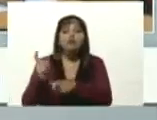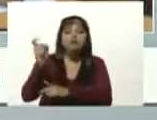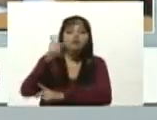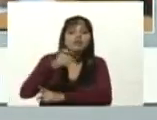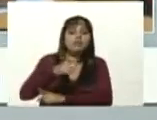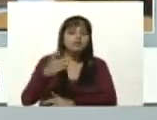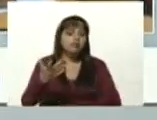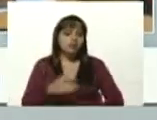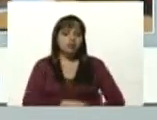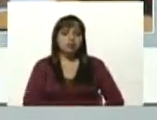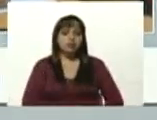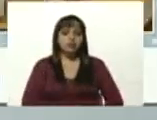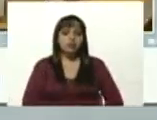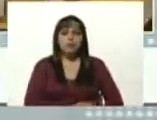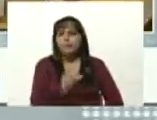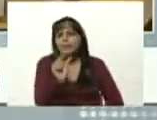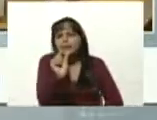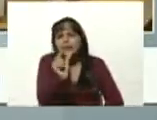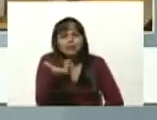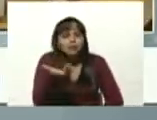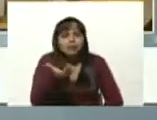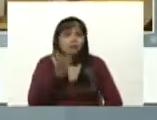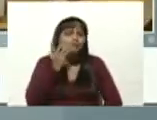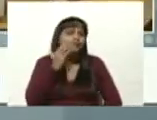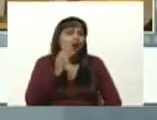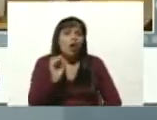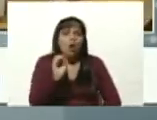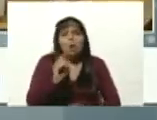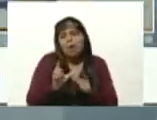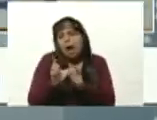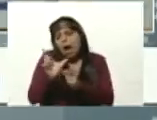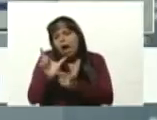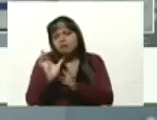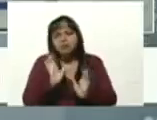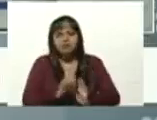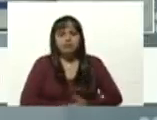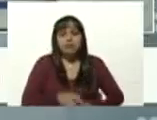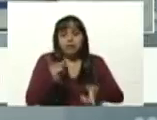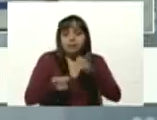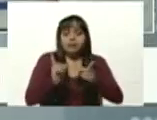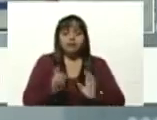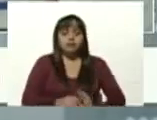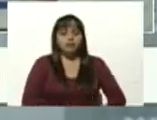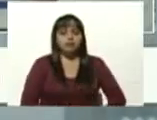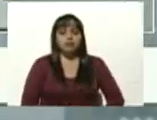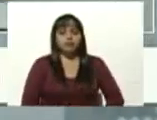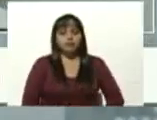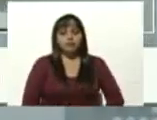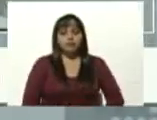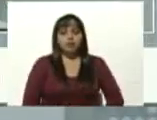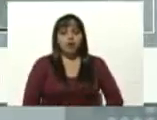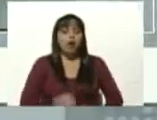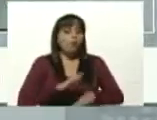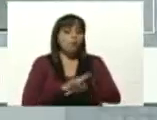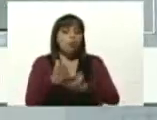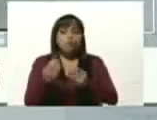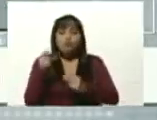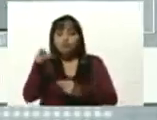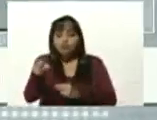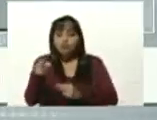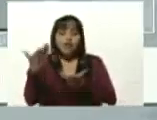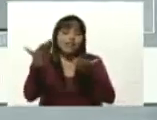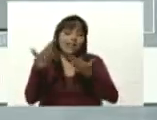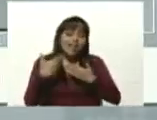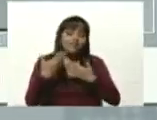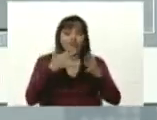pequeñito o más grandecito un repuesto porque mucha de esa maquinaria las trajeron